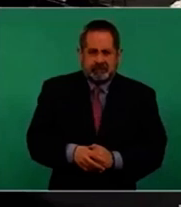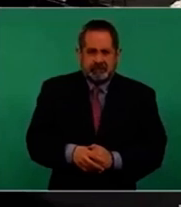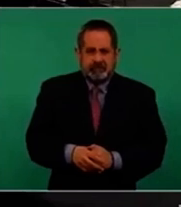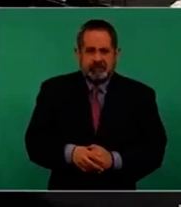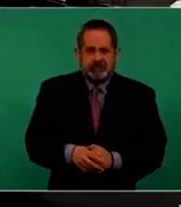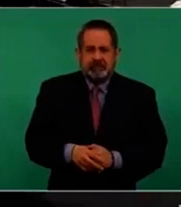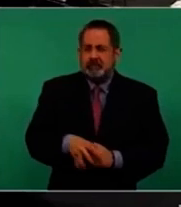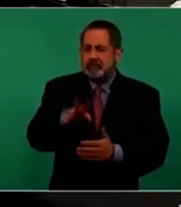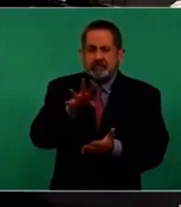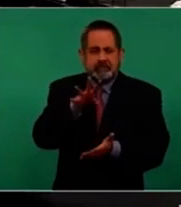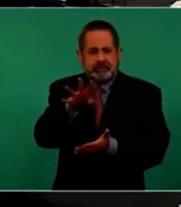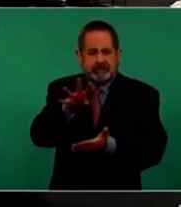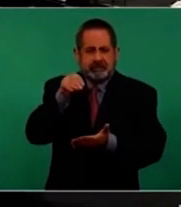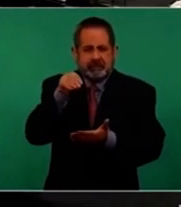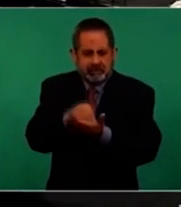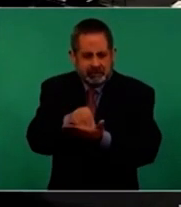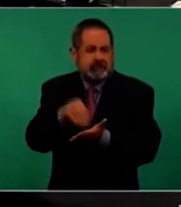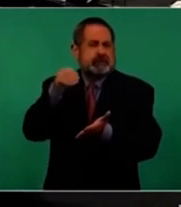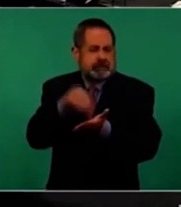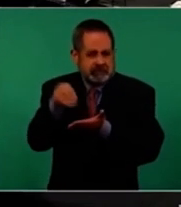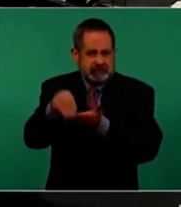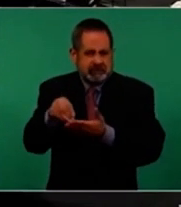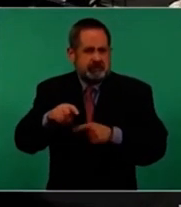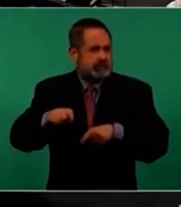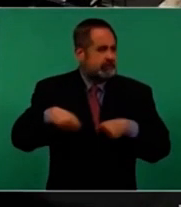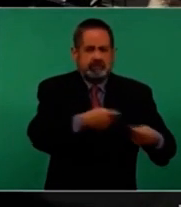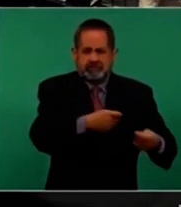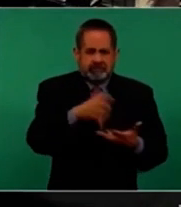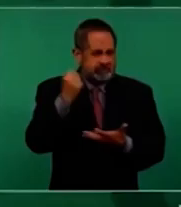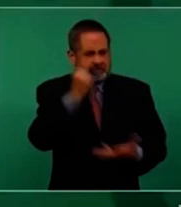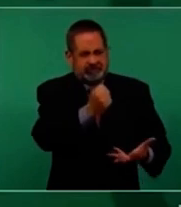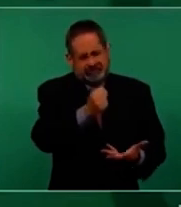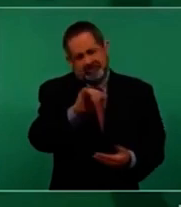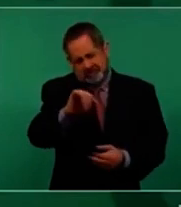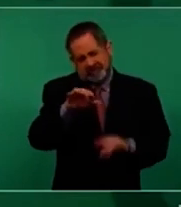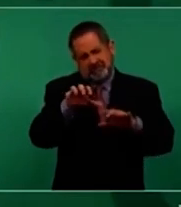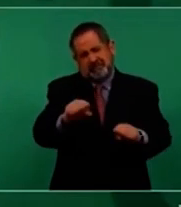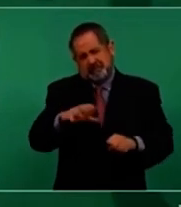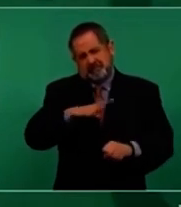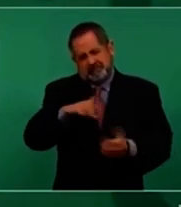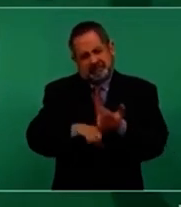Diecinueve mil, ¿cómo no les va a alcanzar?